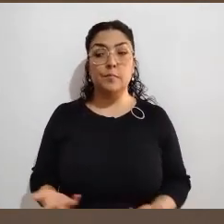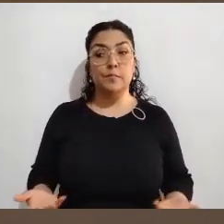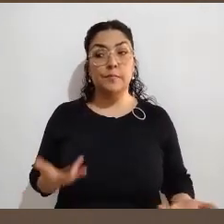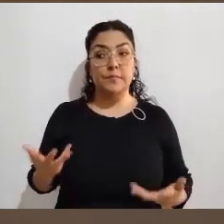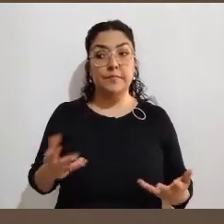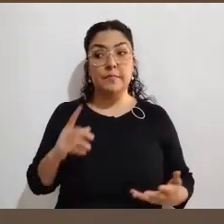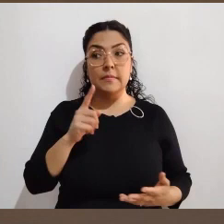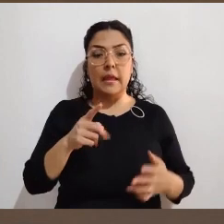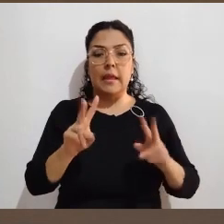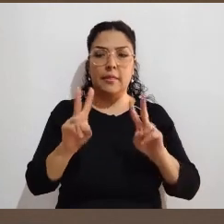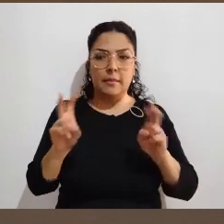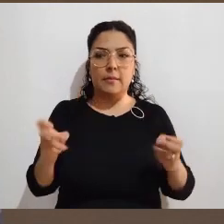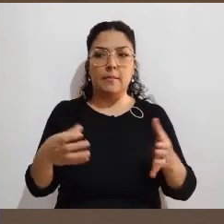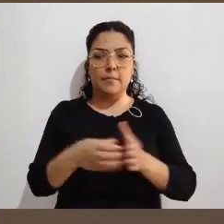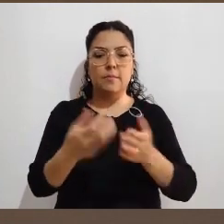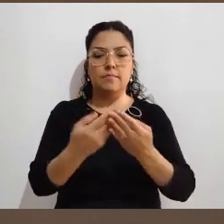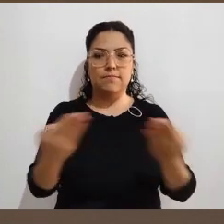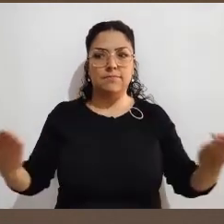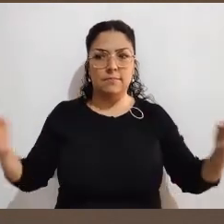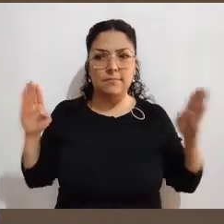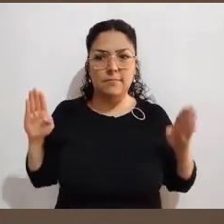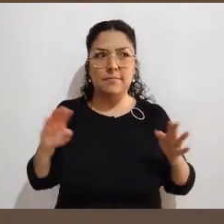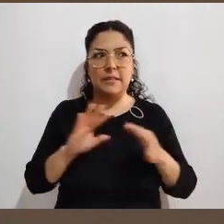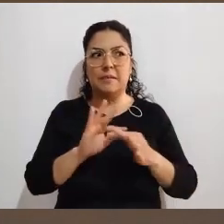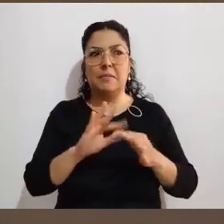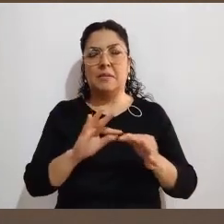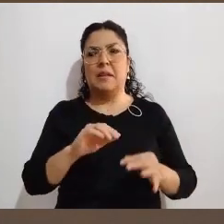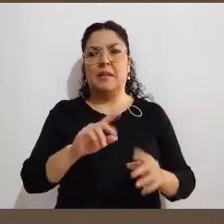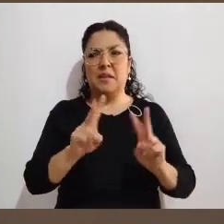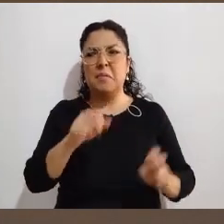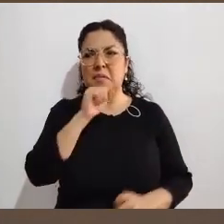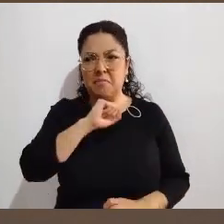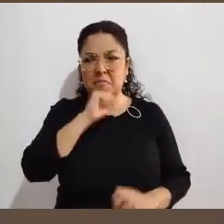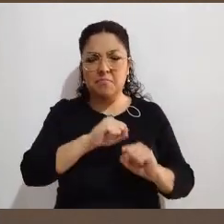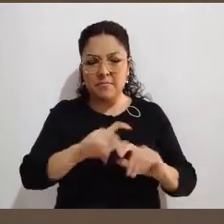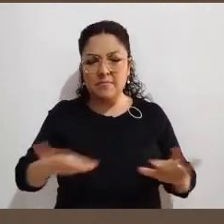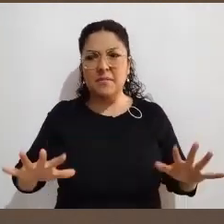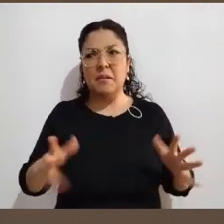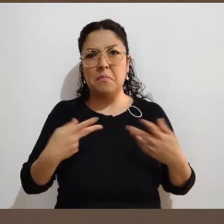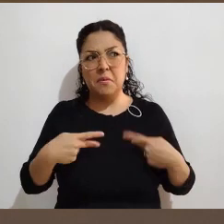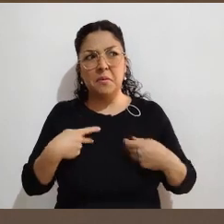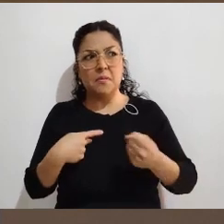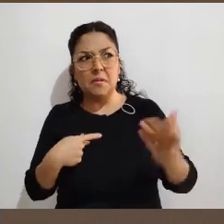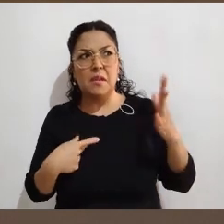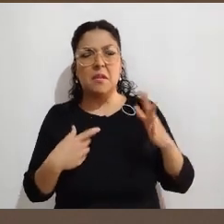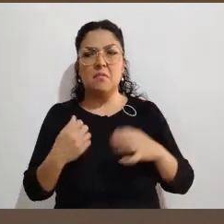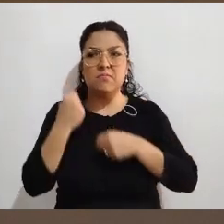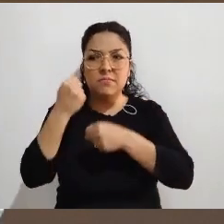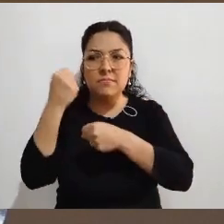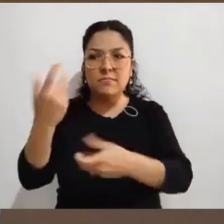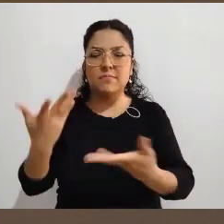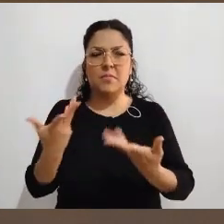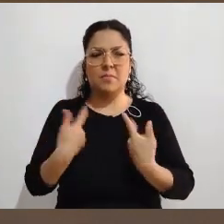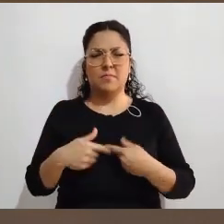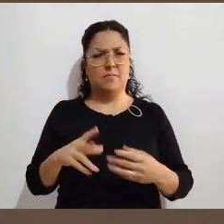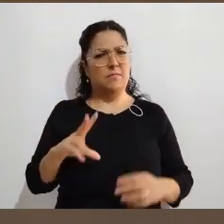que había temas ahí en las casillas, pues nosotros no vimos nada, o sea, de lo que decían, de que había gente, de que había